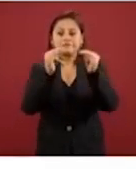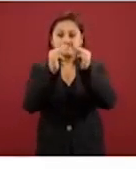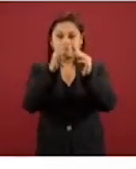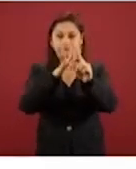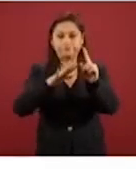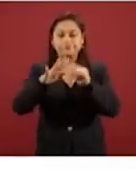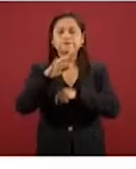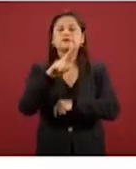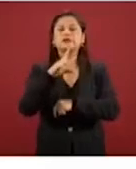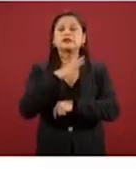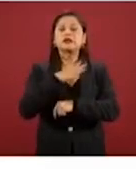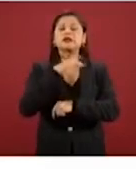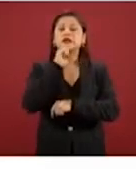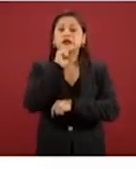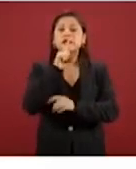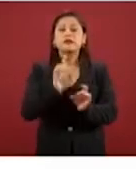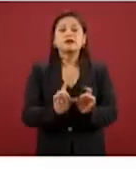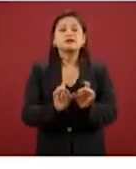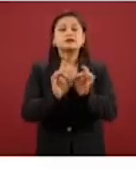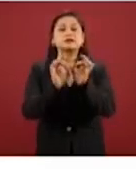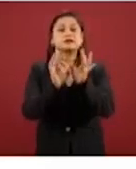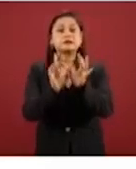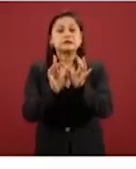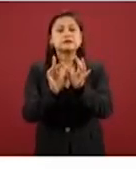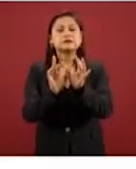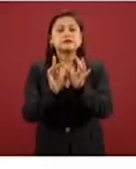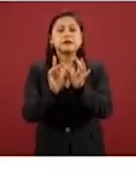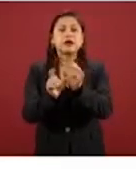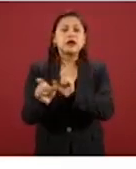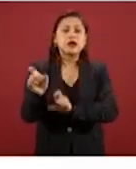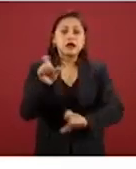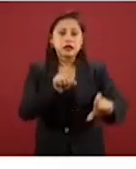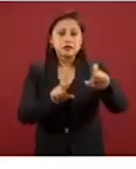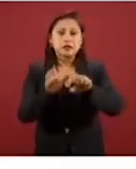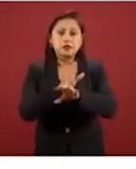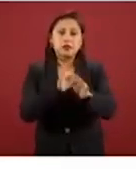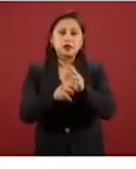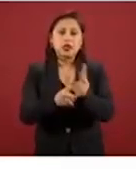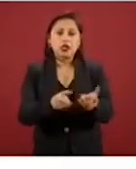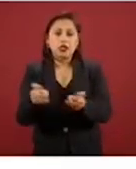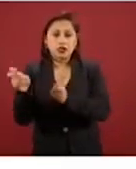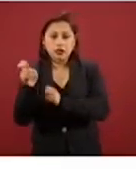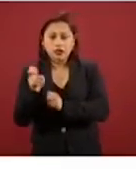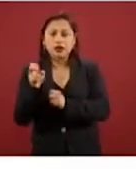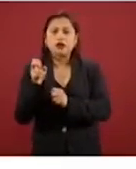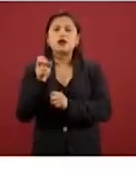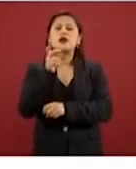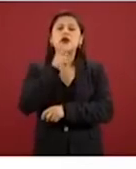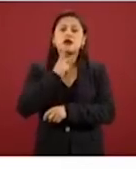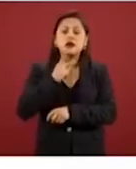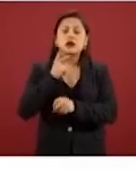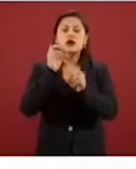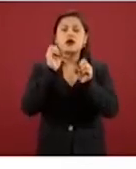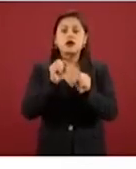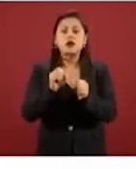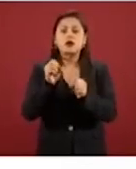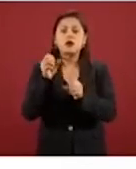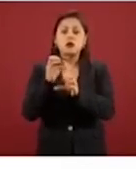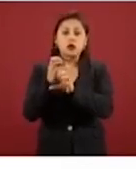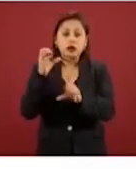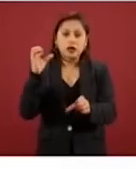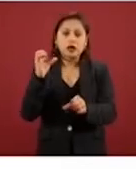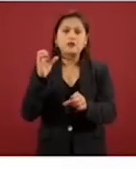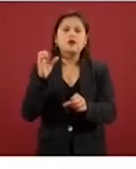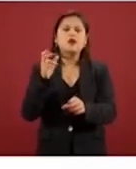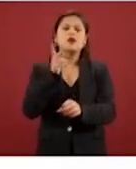los eventos químicos que tienen que ver con tomas clandestinas de combustible, volcaduras de pipas que pueden tener